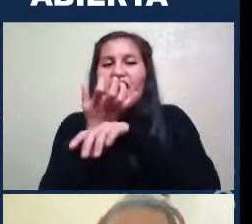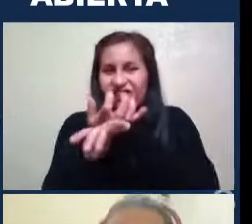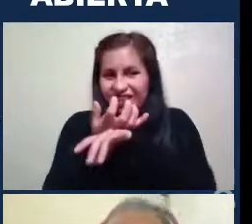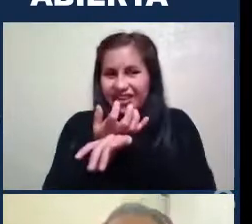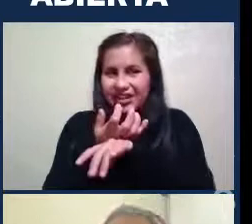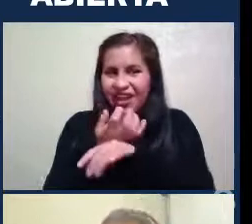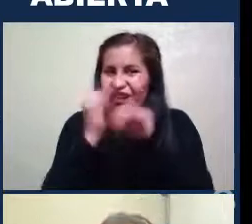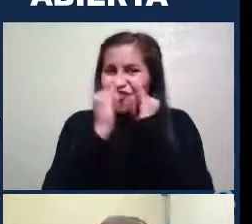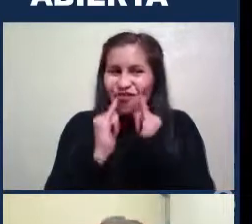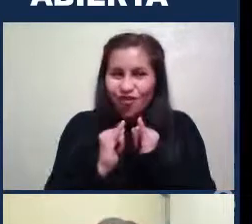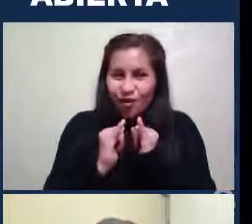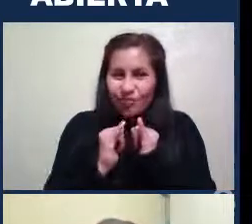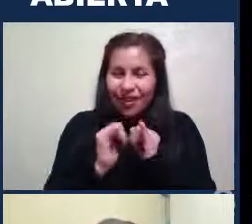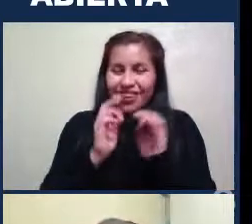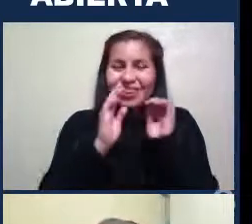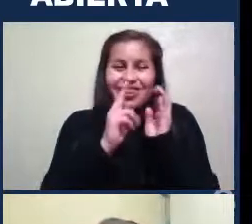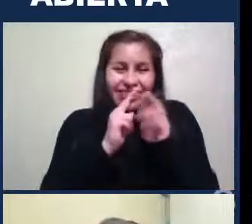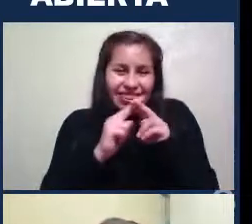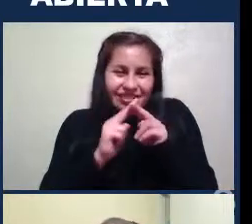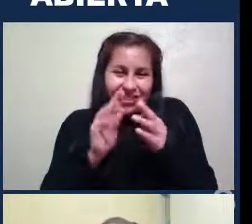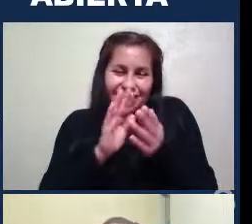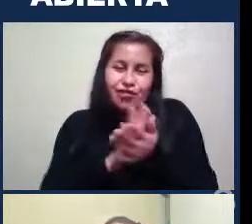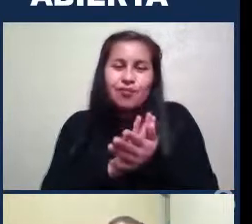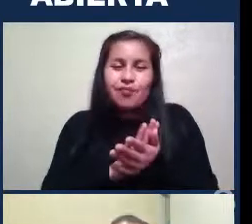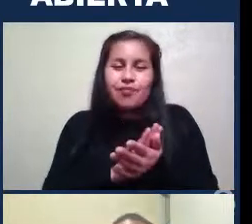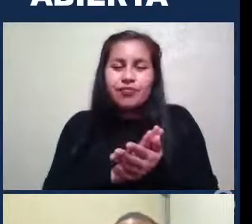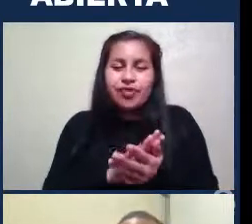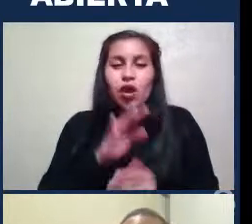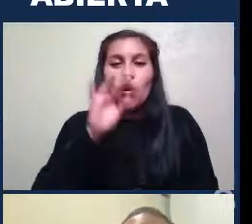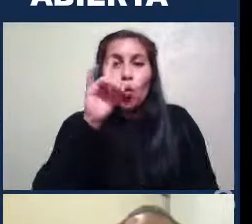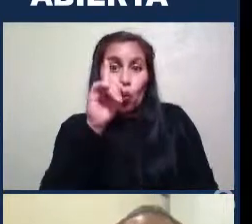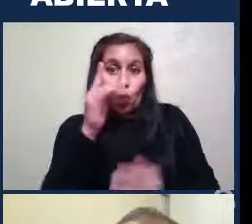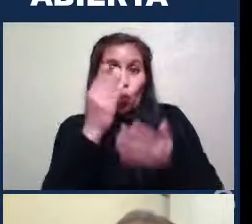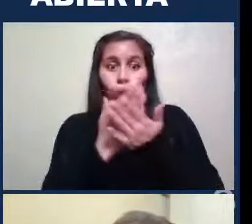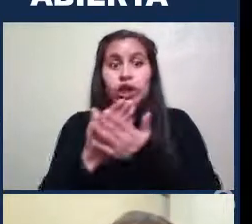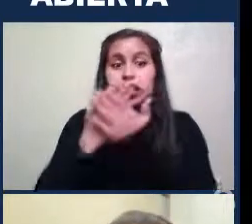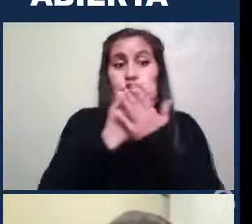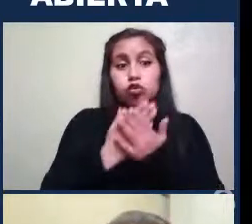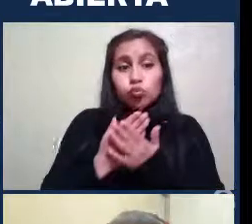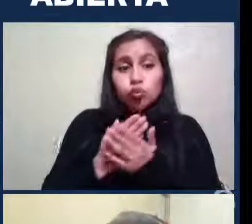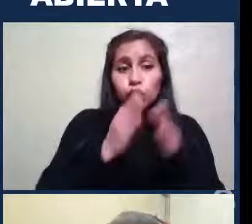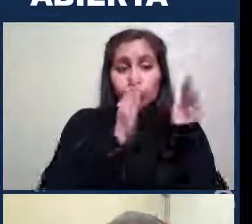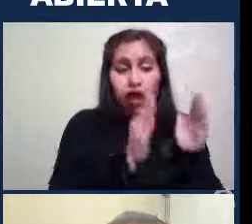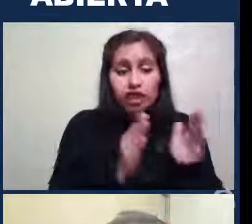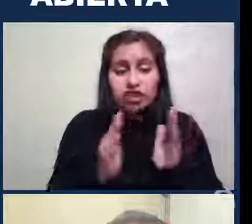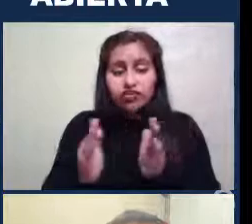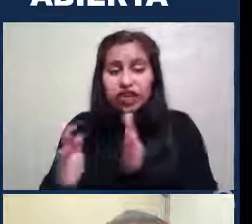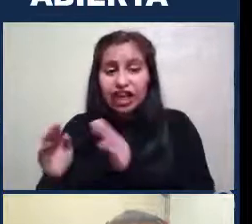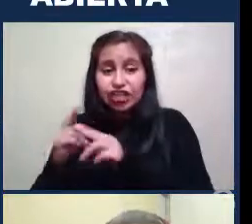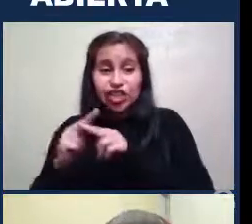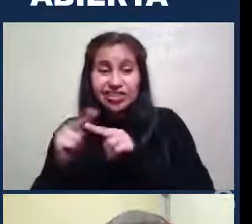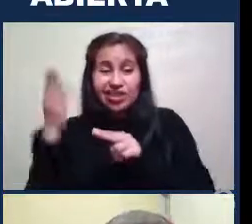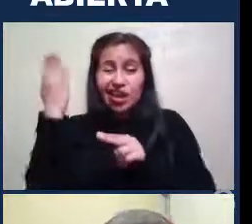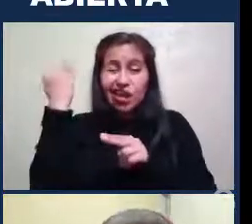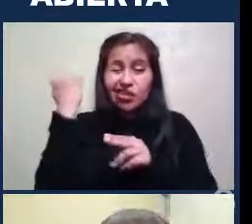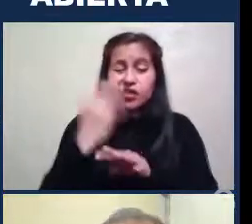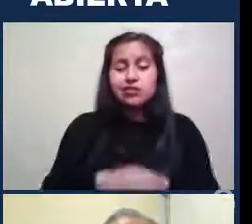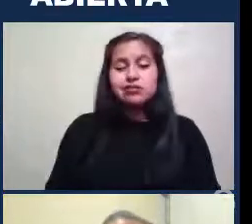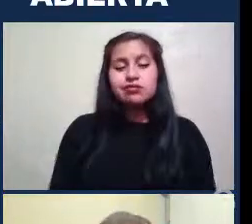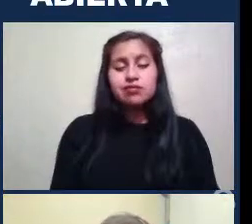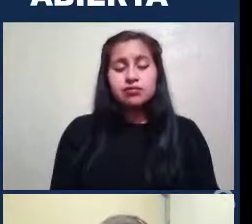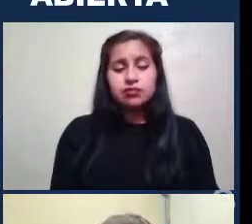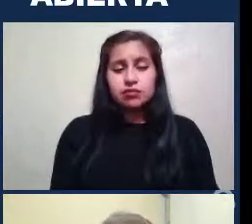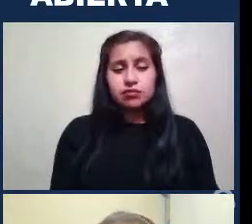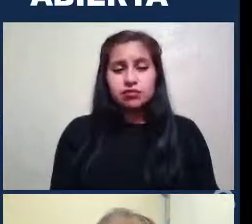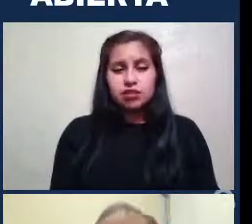formas Y eso es justamente Una de Los primeros estudios Que se hizo De clasificación De galaxias Bien